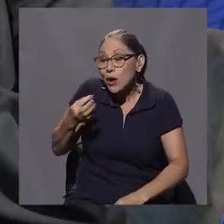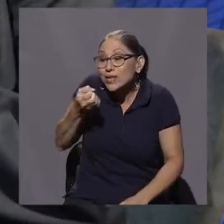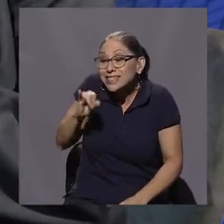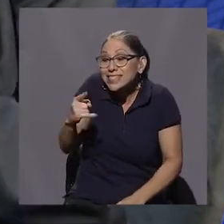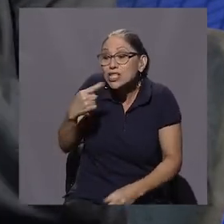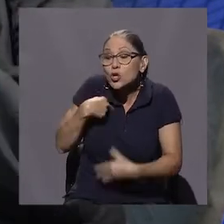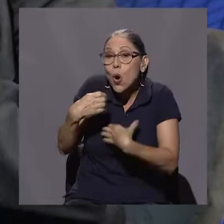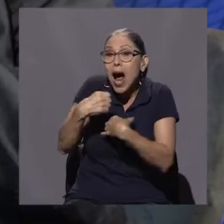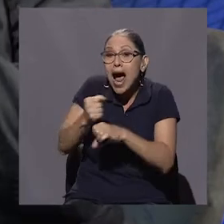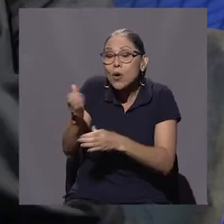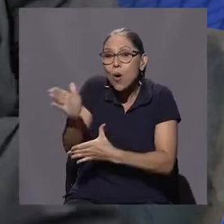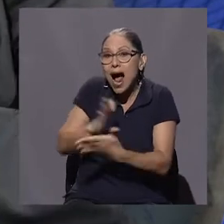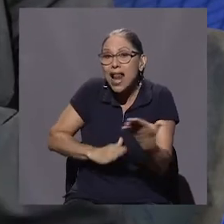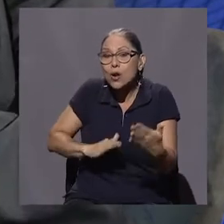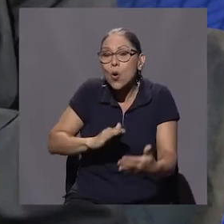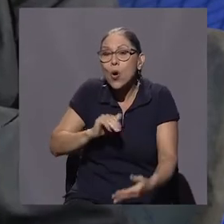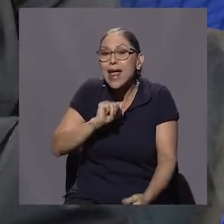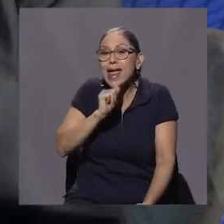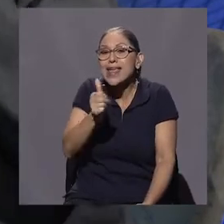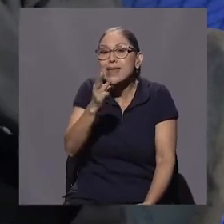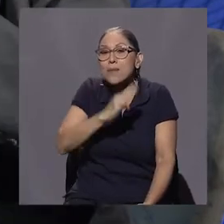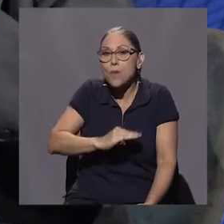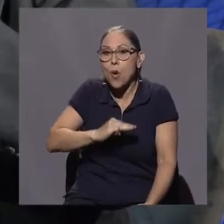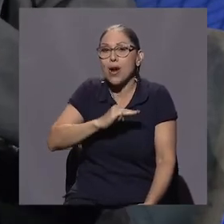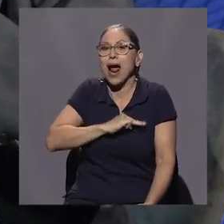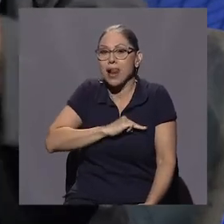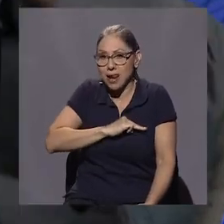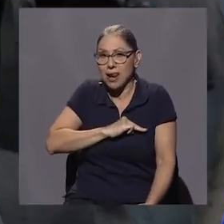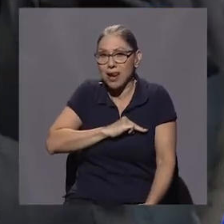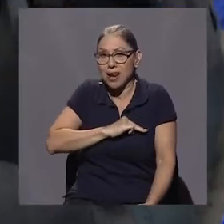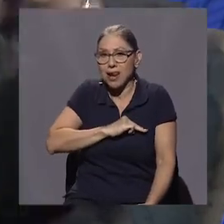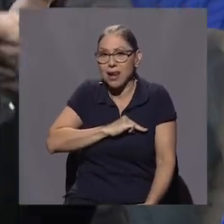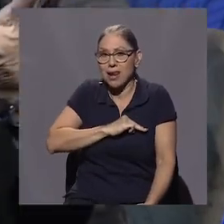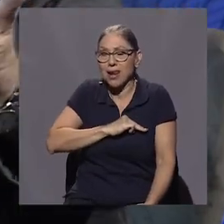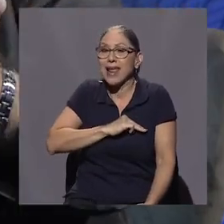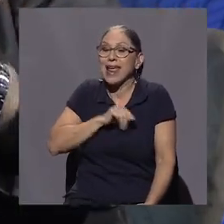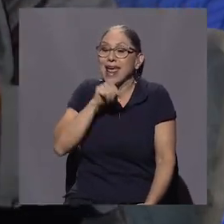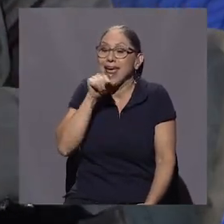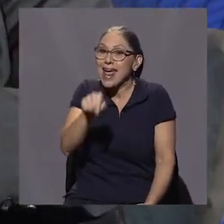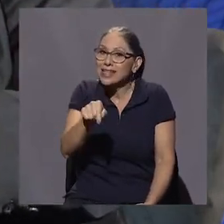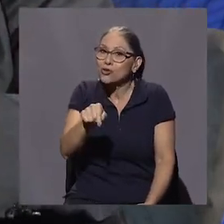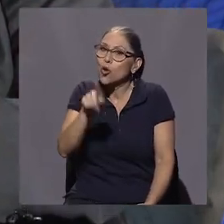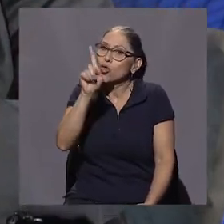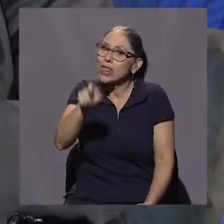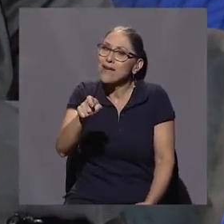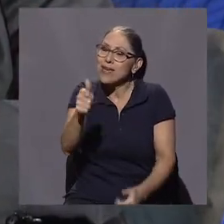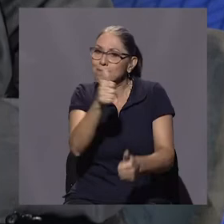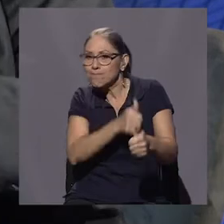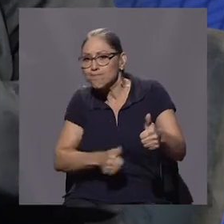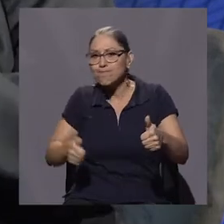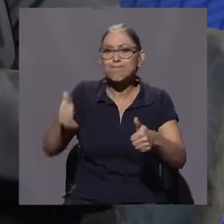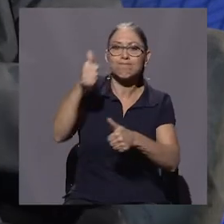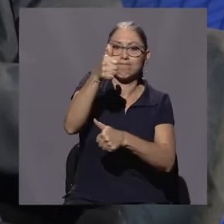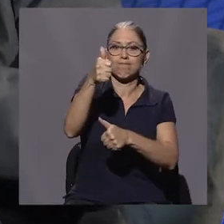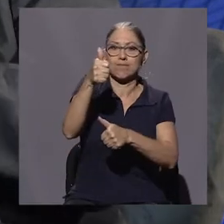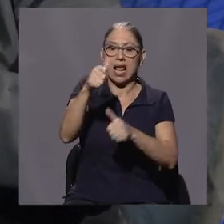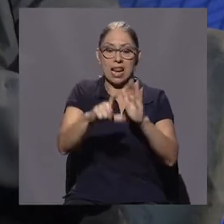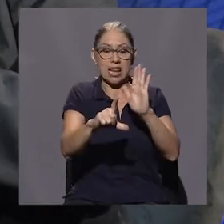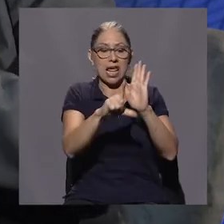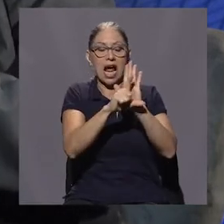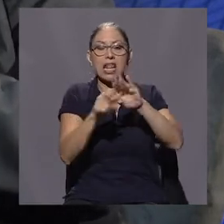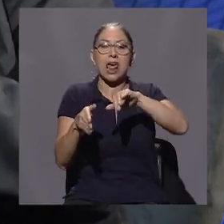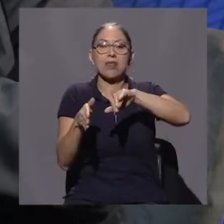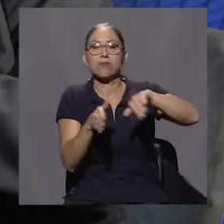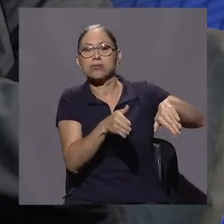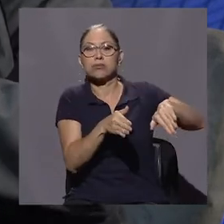algo que es inmoral, está incluso por encima de la legalidad. O sea, yo no